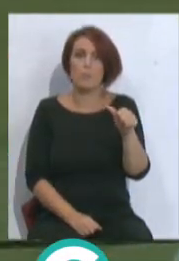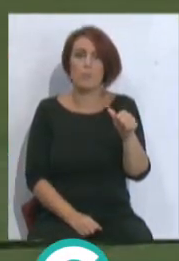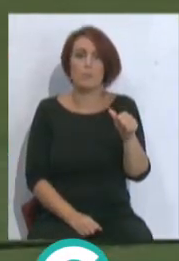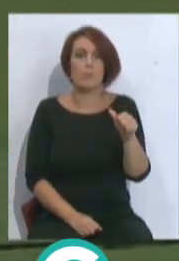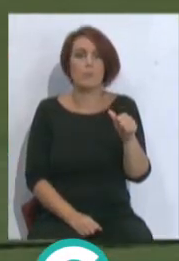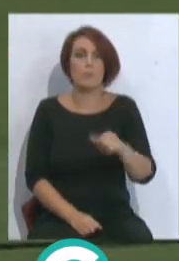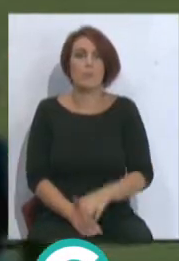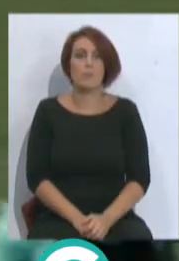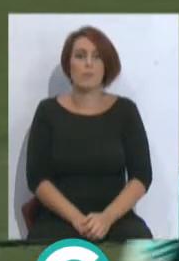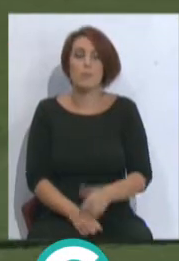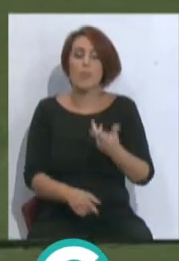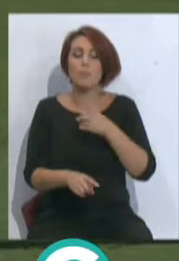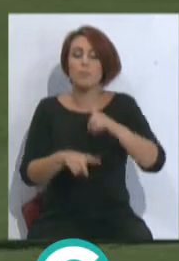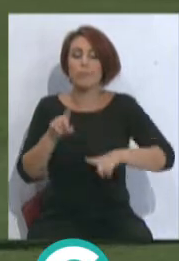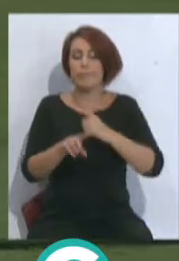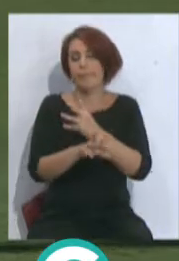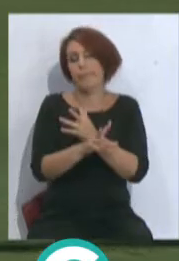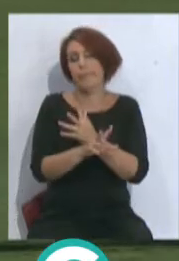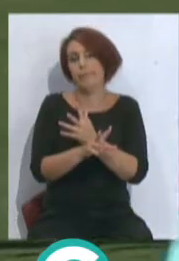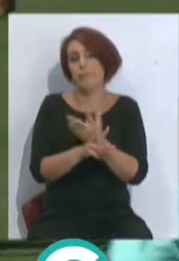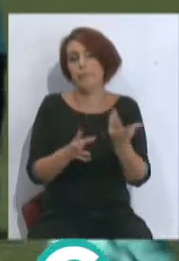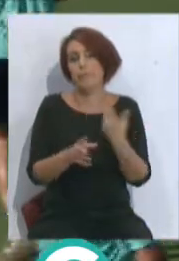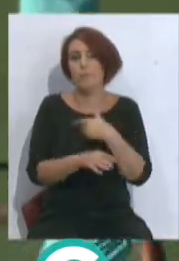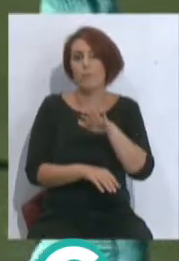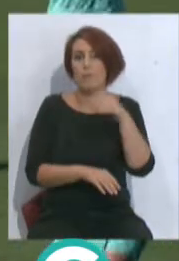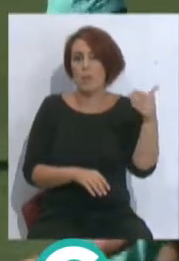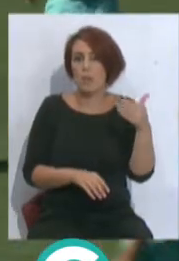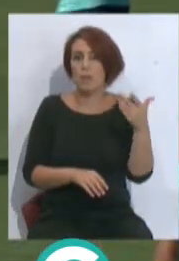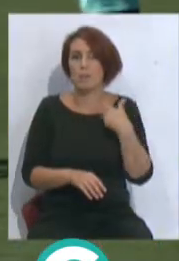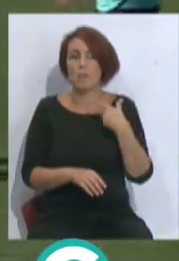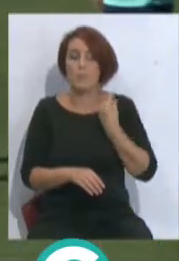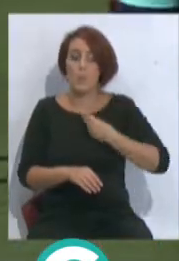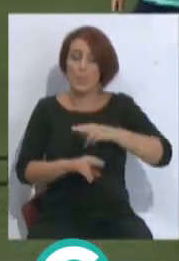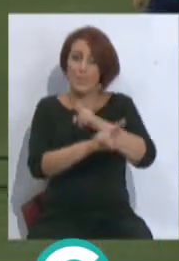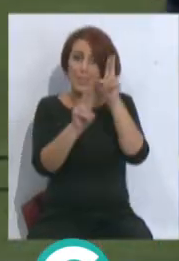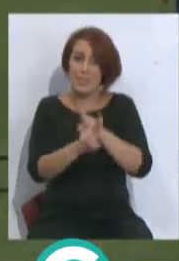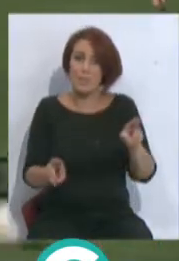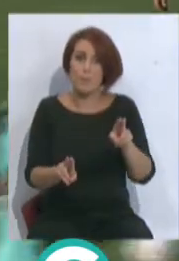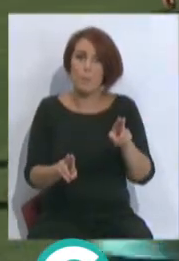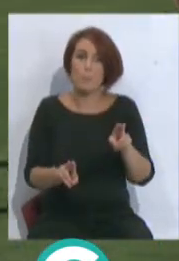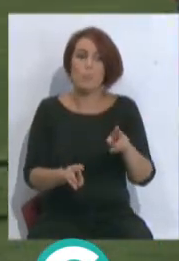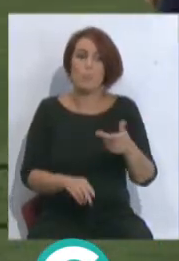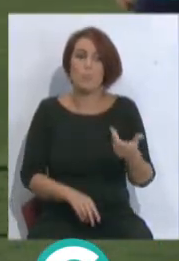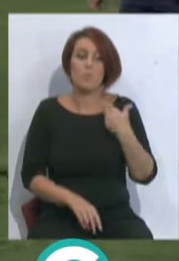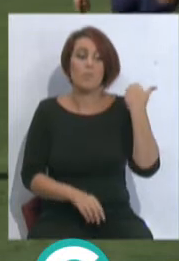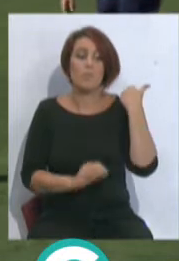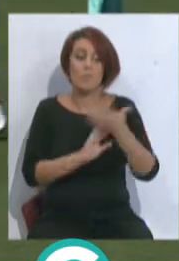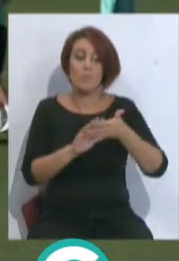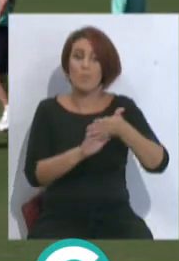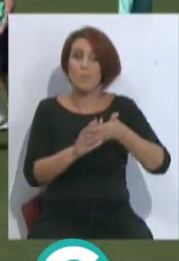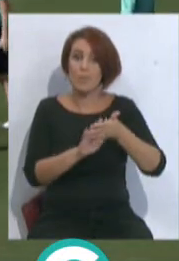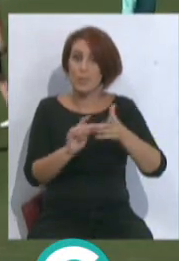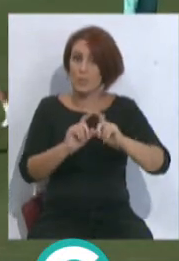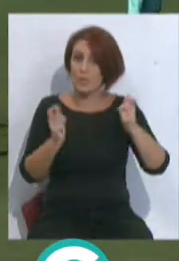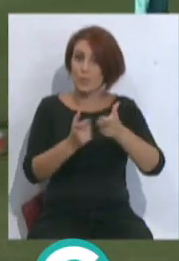con algunos jugadores que estaban fuera, que son los internacionales. Antes hablábamos de la